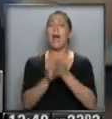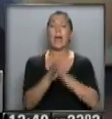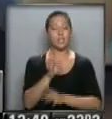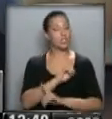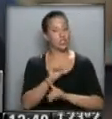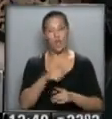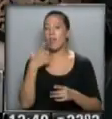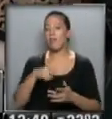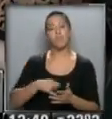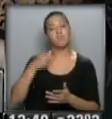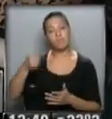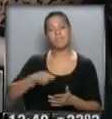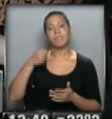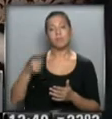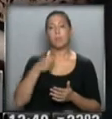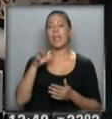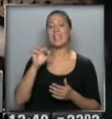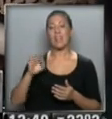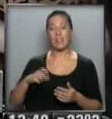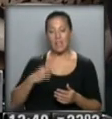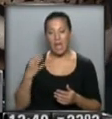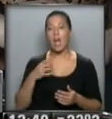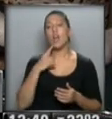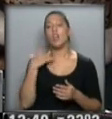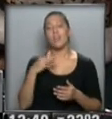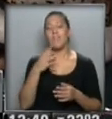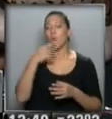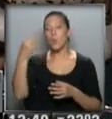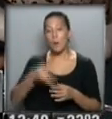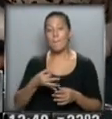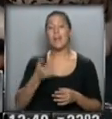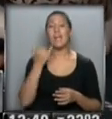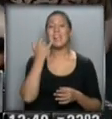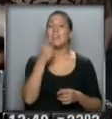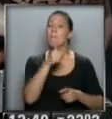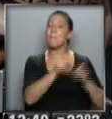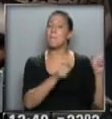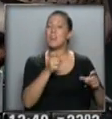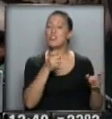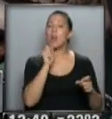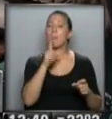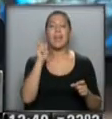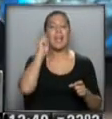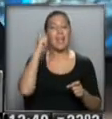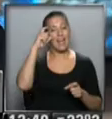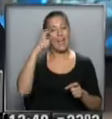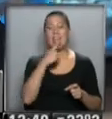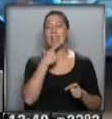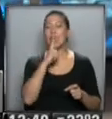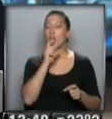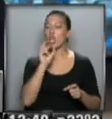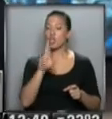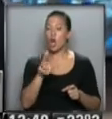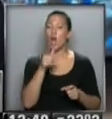30 años de aporte, muchas veces hay que regularizar aportes, y los gestores terminan siendo mucho más caros que efectivamente cuando